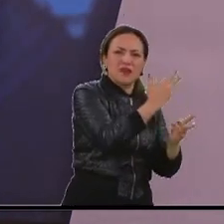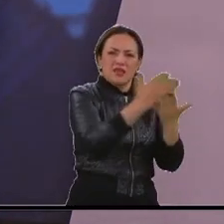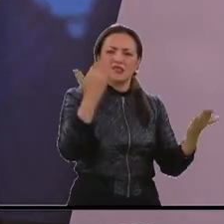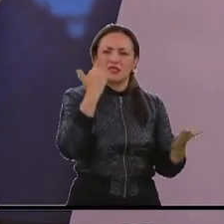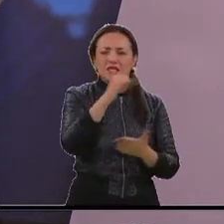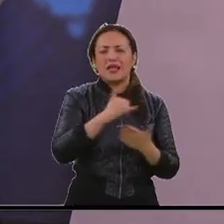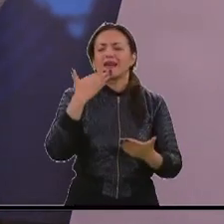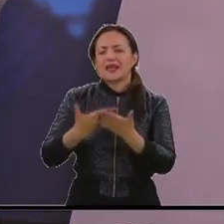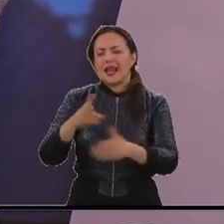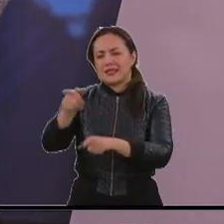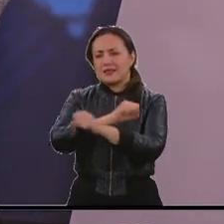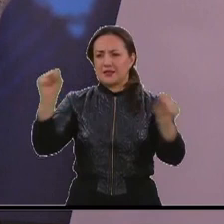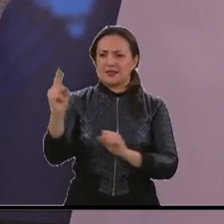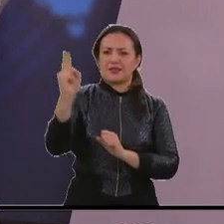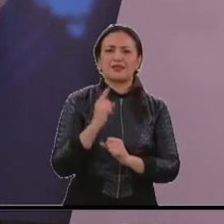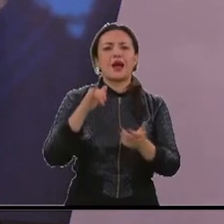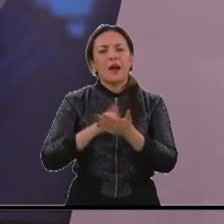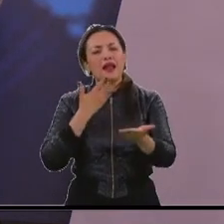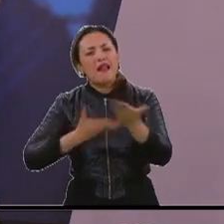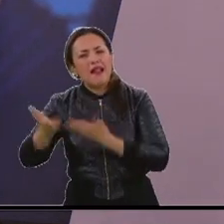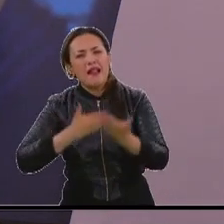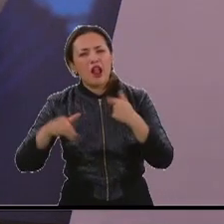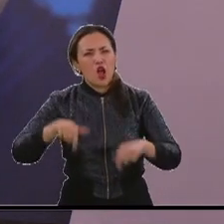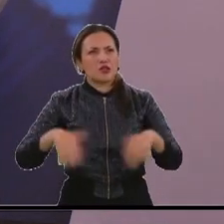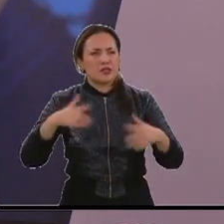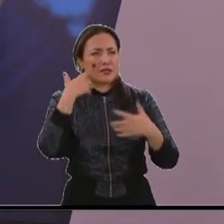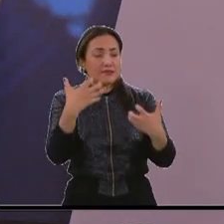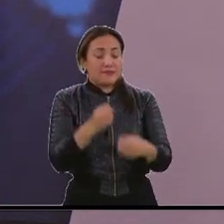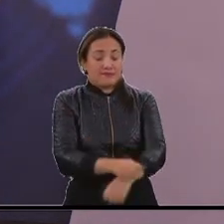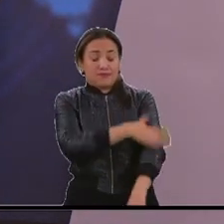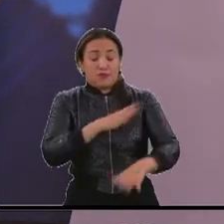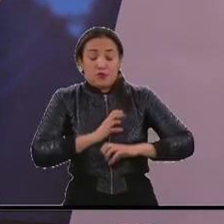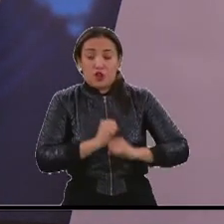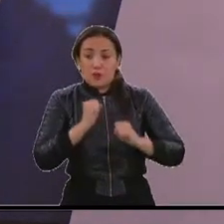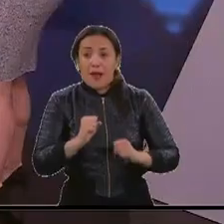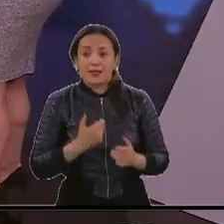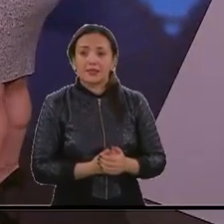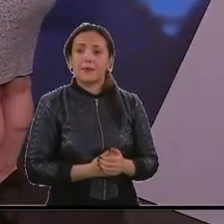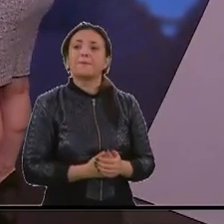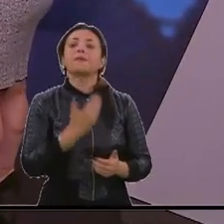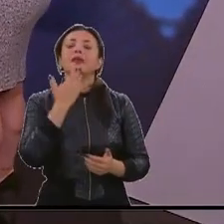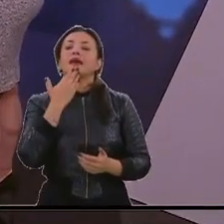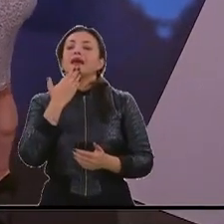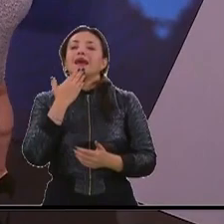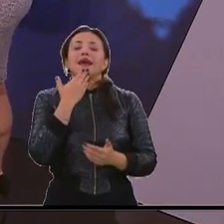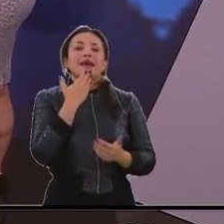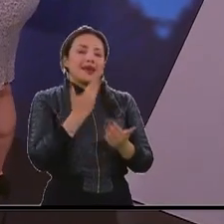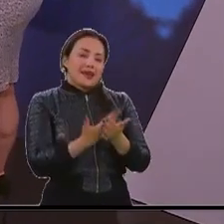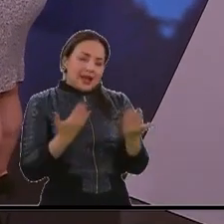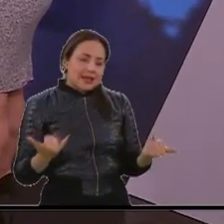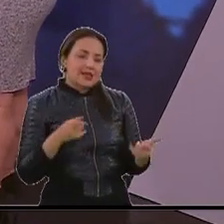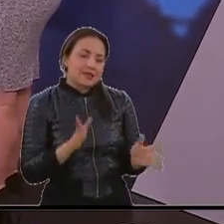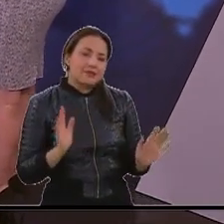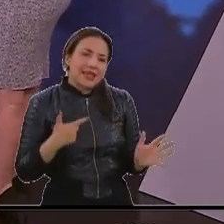para hablar de este tema tan doloroso, tan dantesco en el país. ¿Cómo estás? Gracias, Alejandra. Pues, quisiéramos